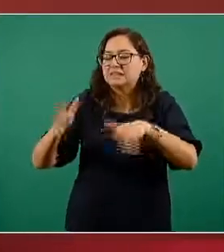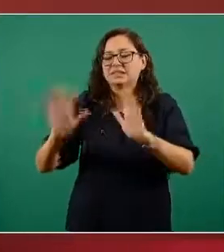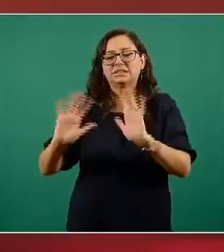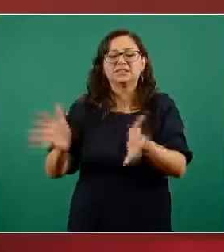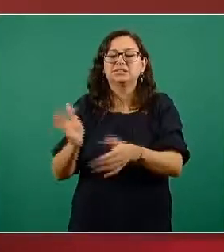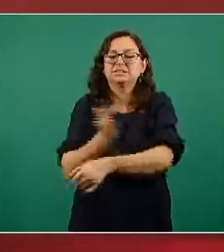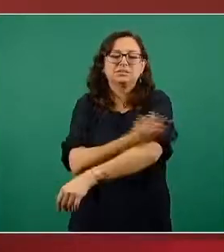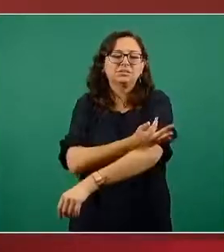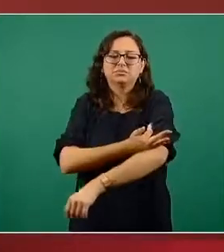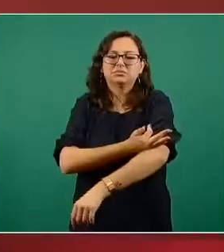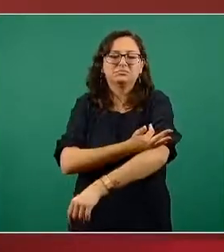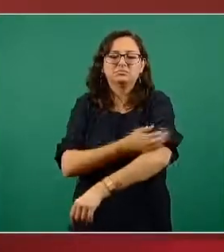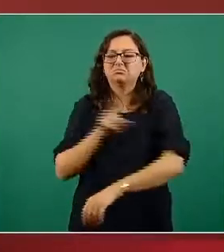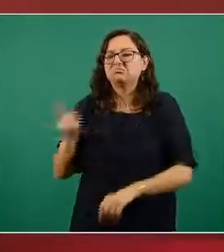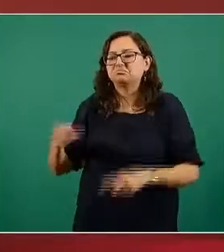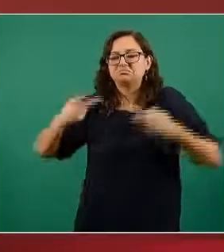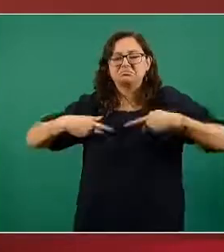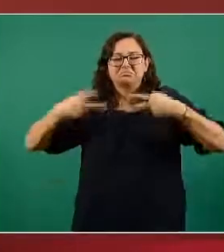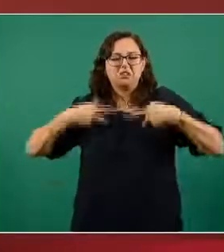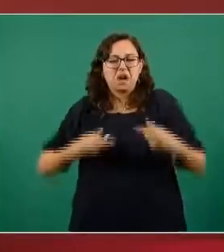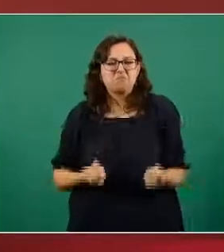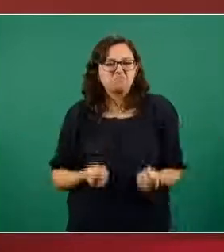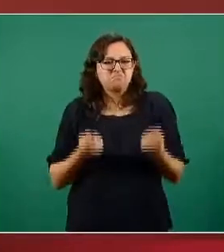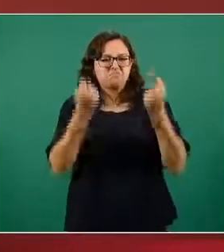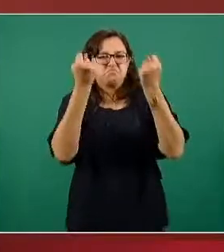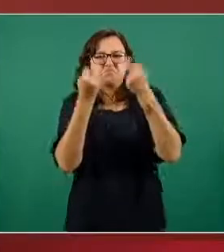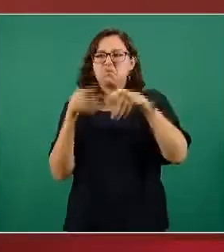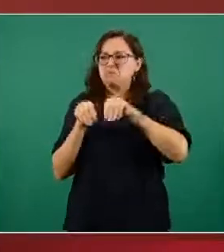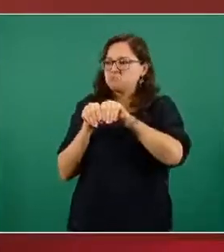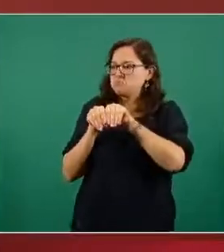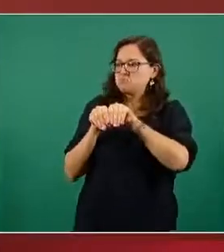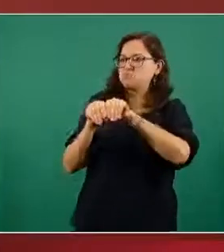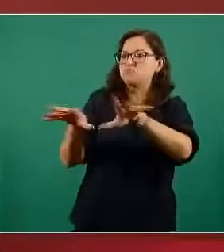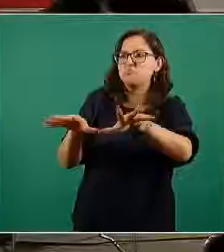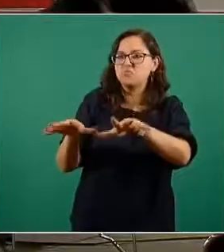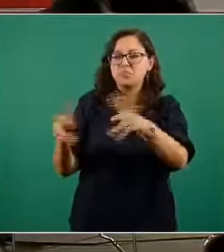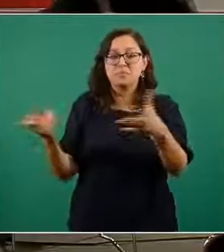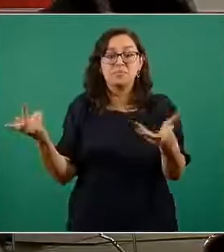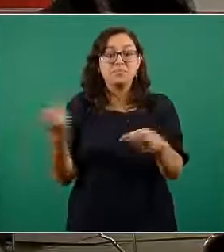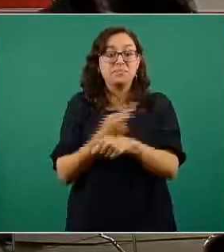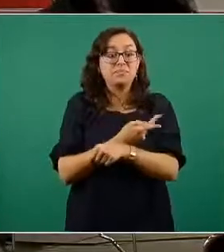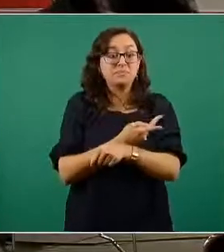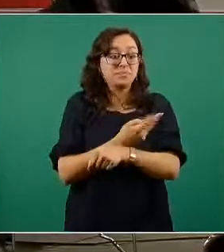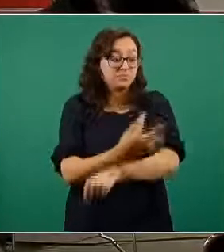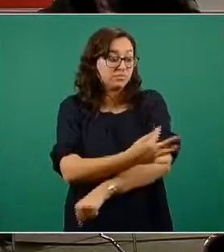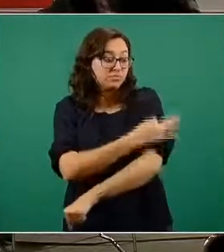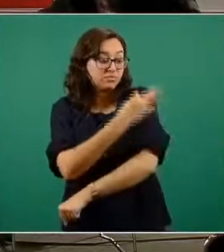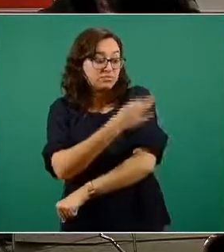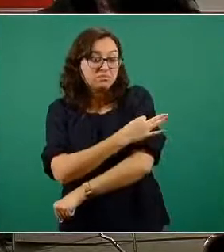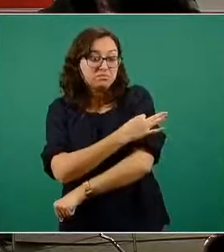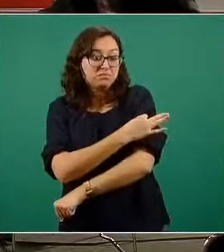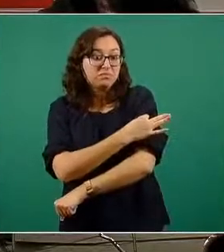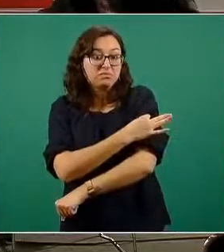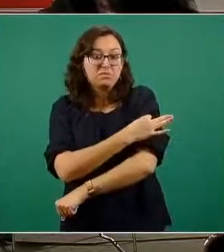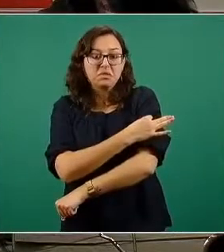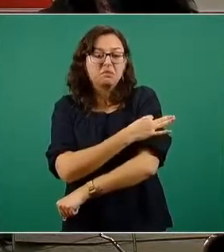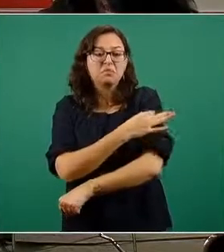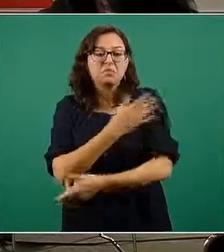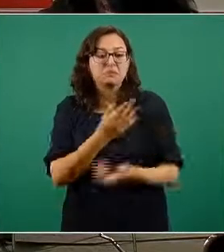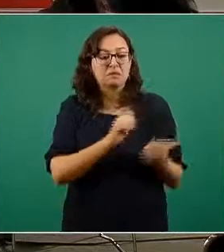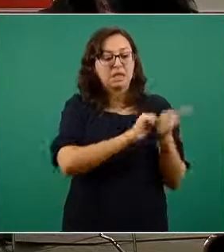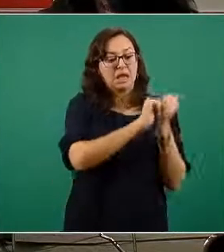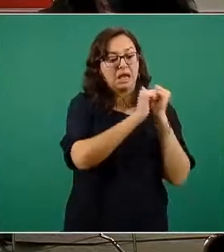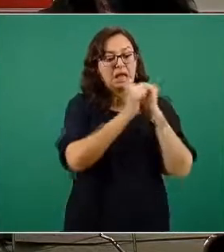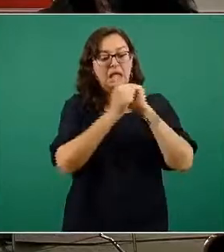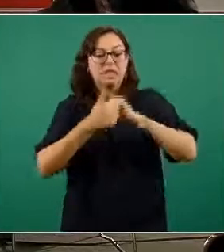seguramente no calculó el daño que le haría a la salud pública desprestigió con la falsa idea de que la vacuna contra el sarampión podría